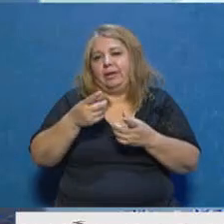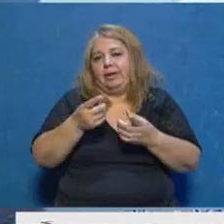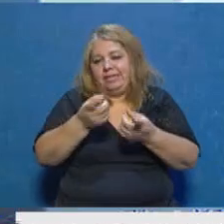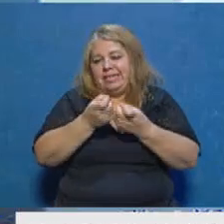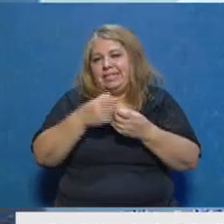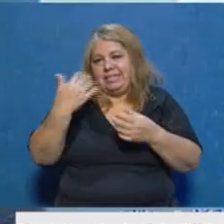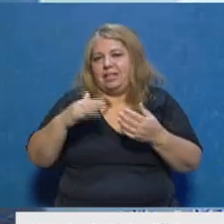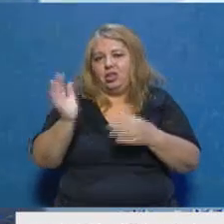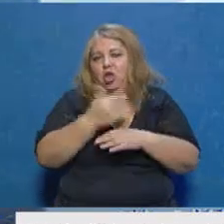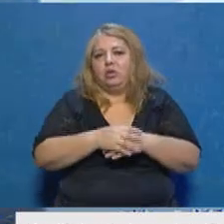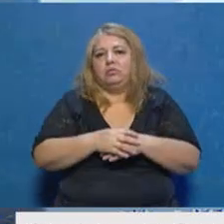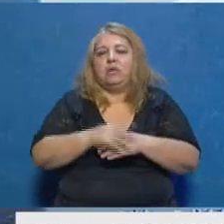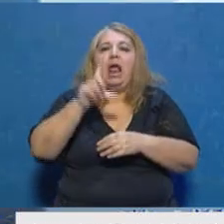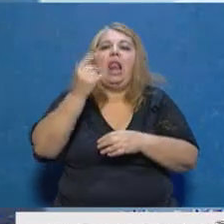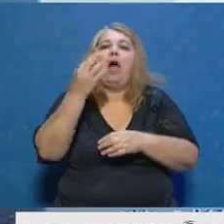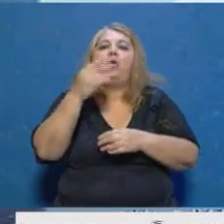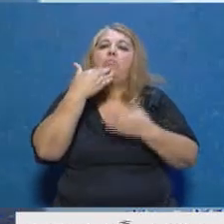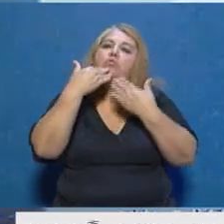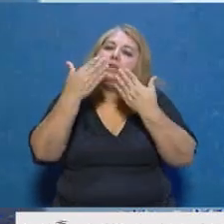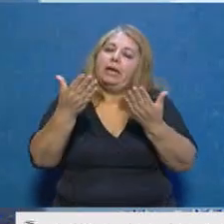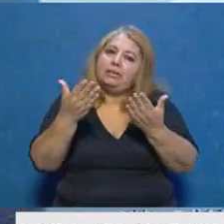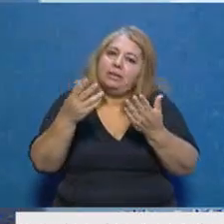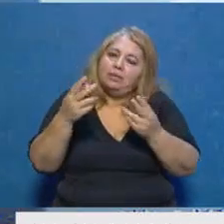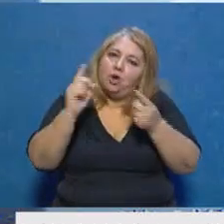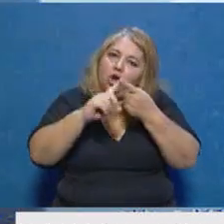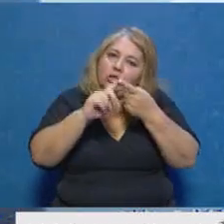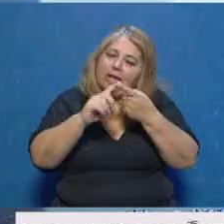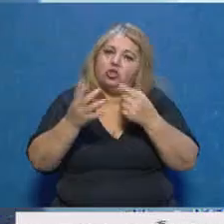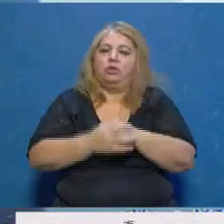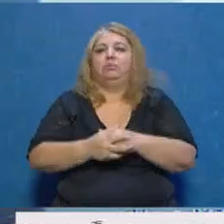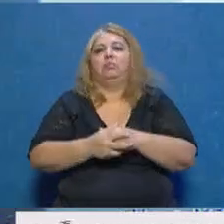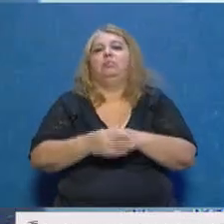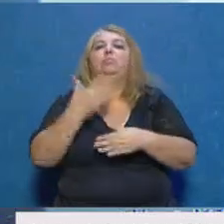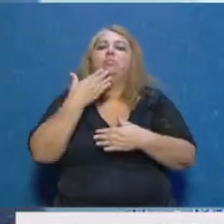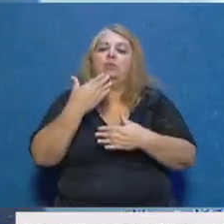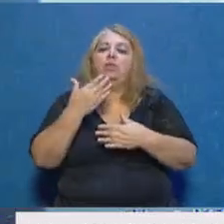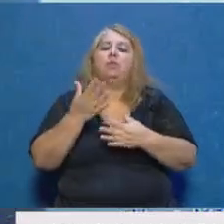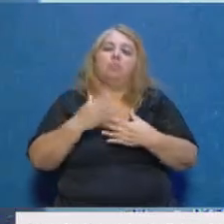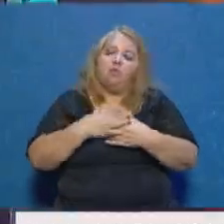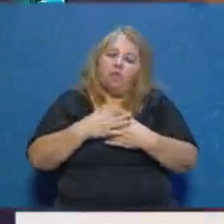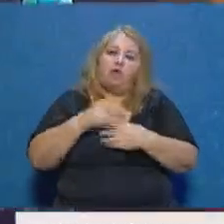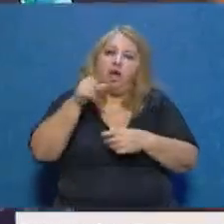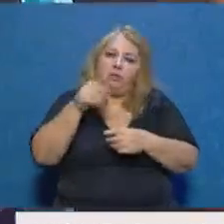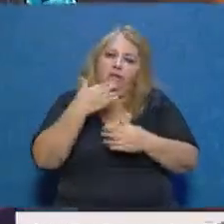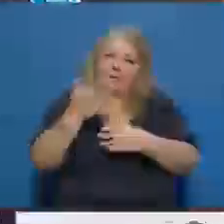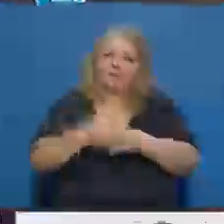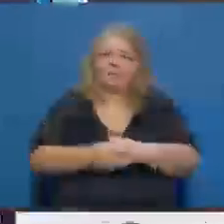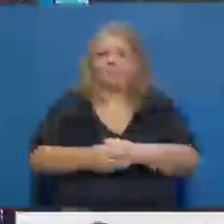Laura, muchísimas gracias por estar con nosotros, muy agradecida Bueno, por favor, gracias a ustedes